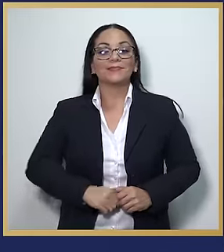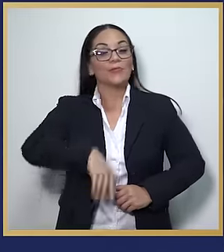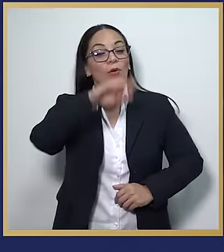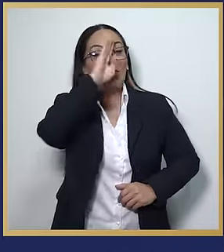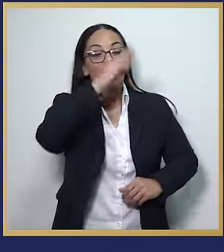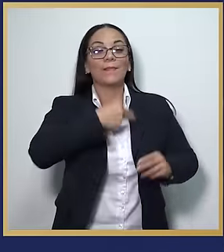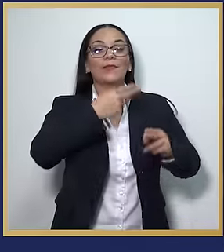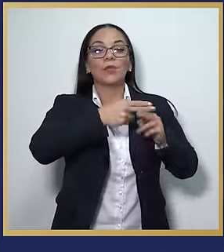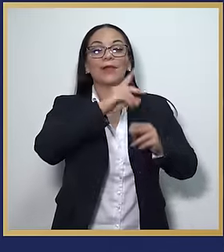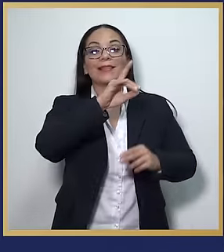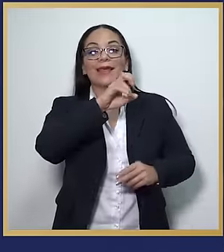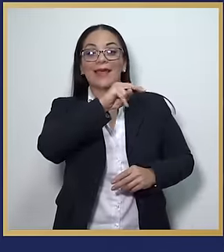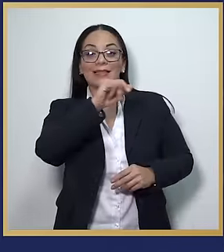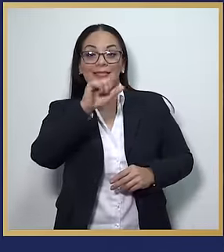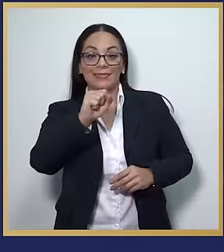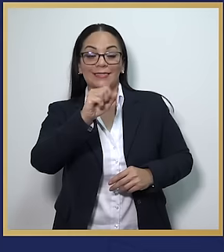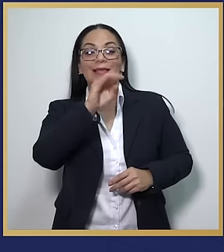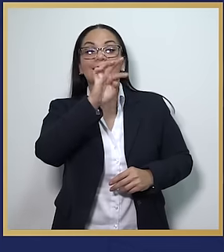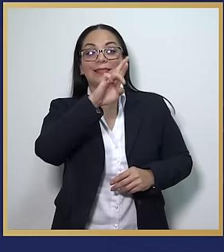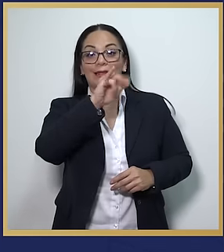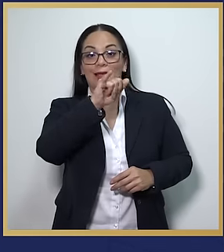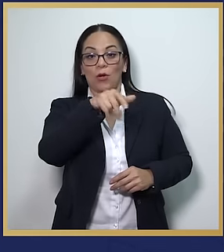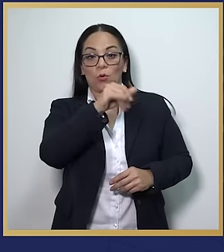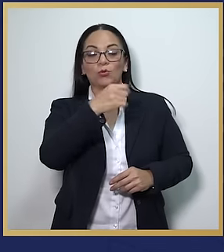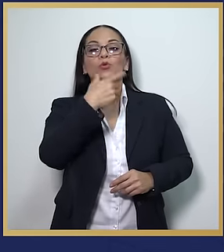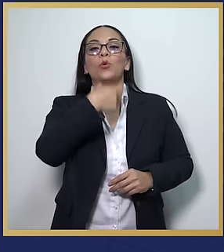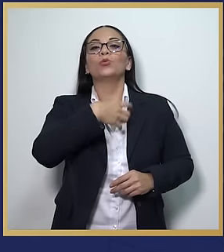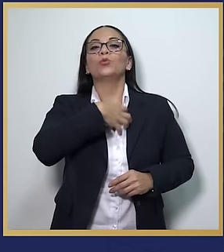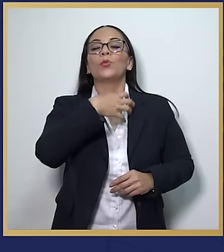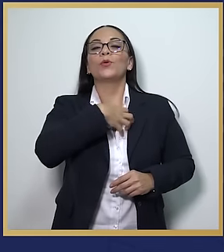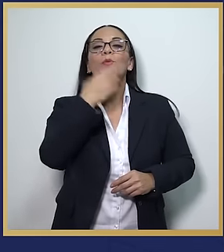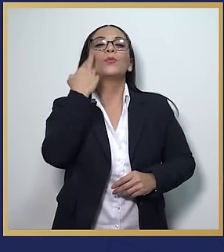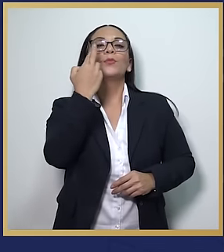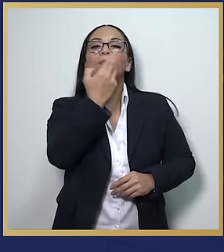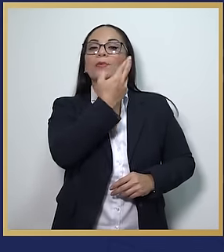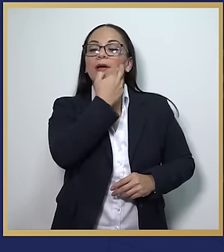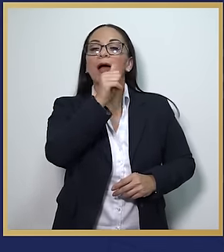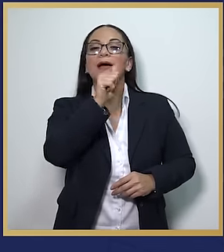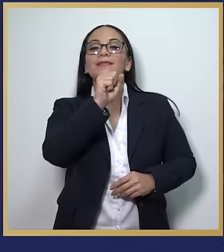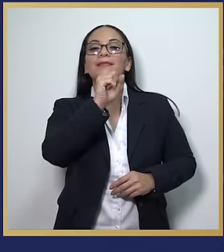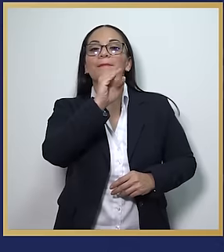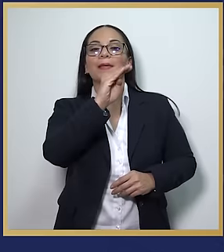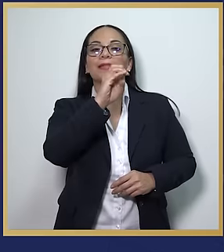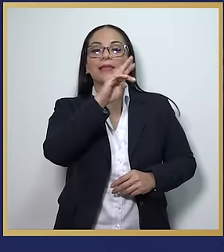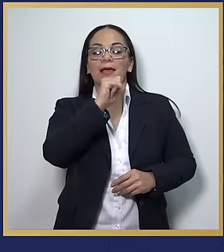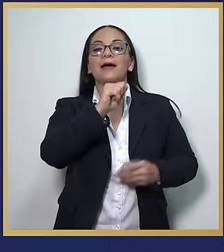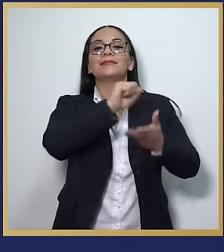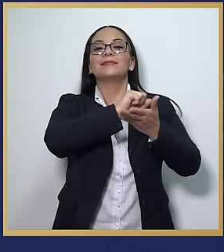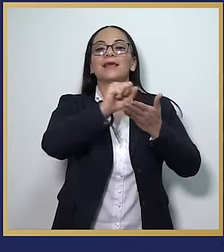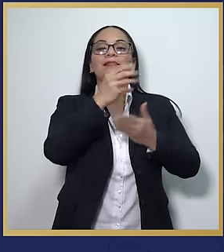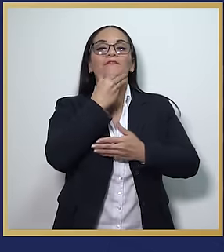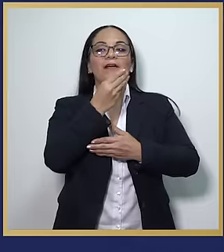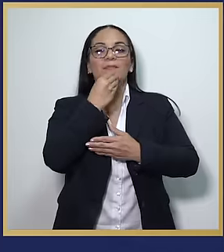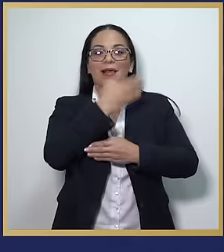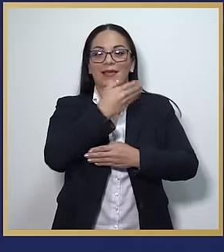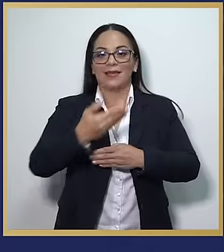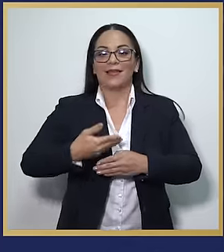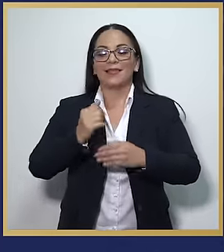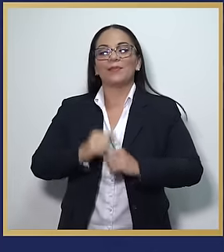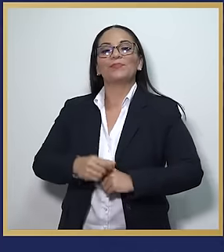Hola, mi nombre es Denis Trejo, soy propietario del restaurante Asimetría aquí en Santa Bárbara de Heredia.